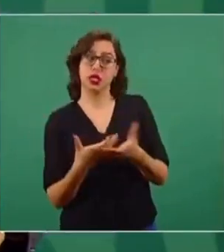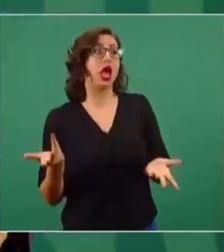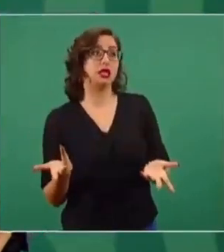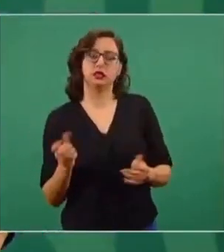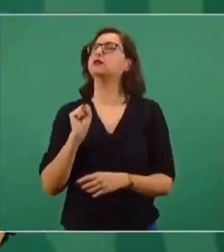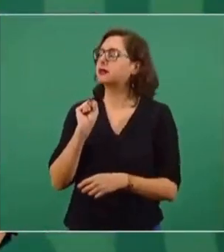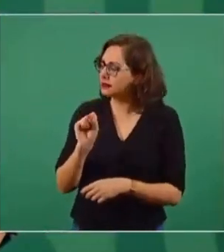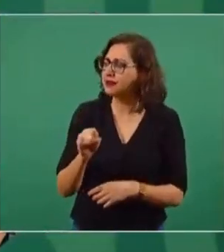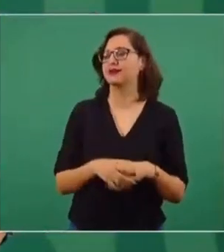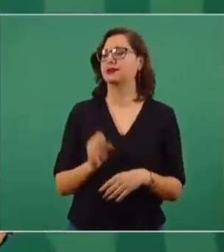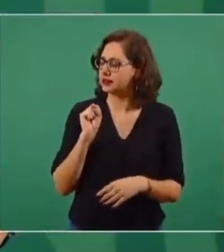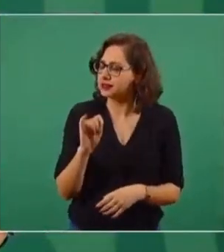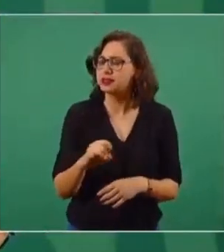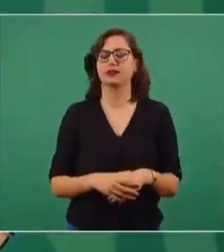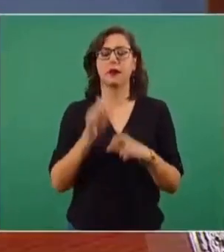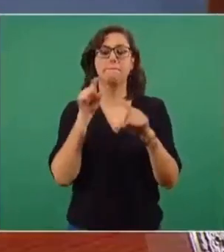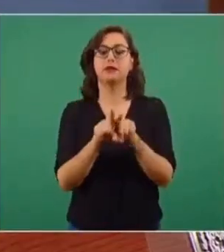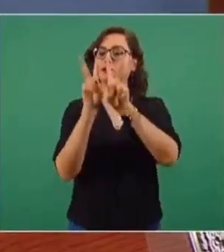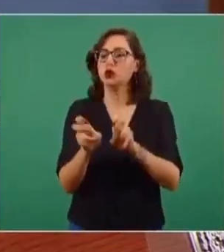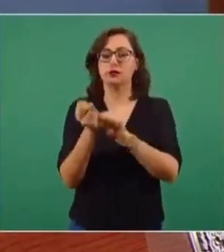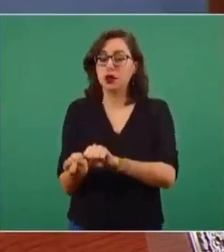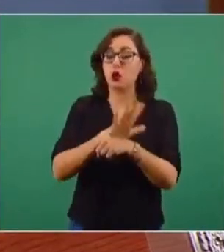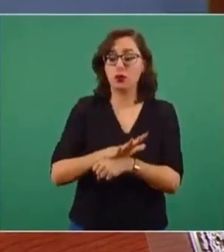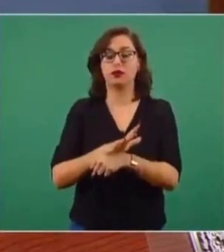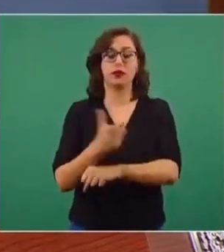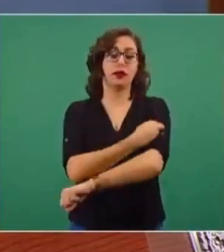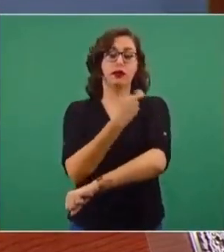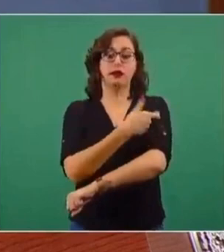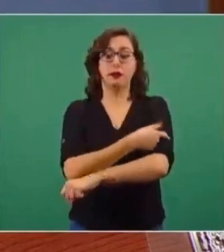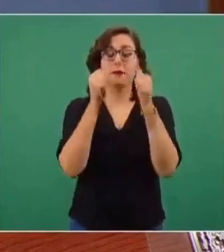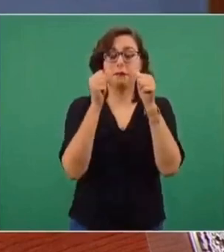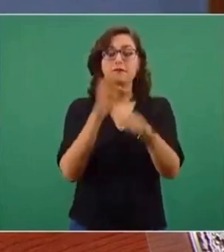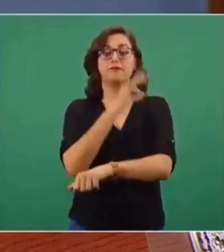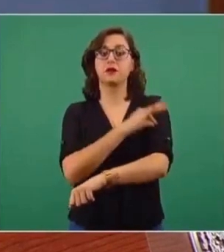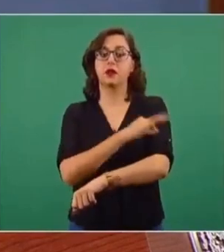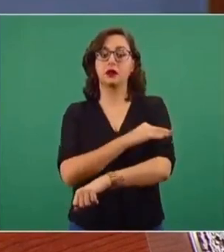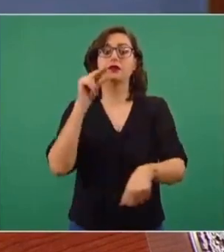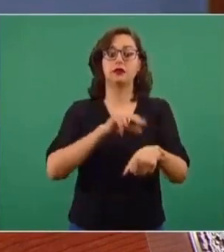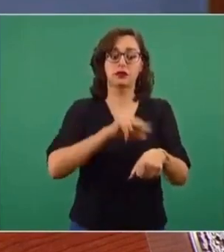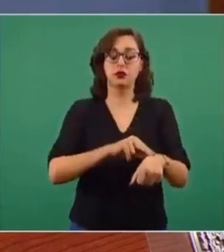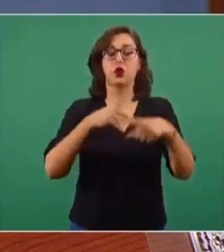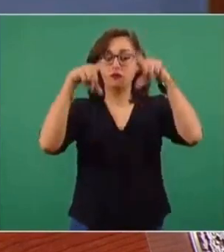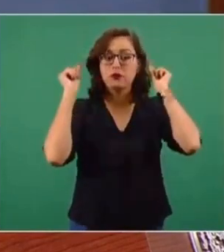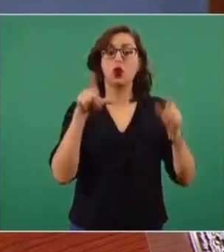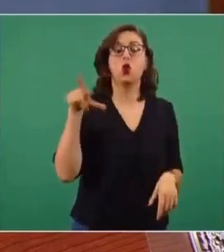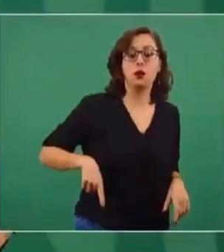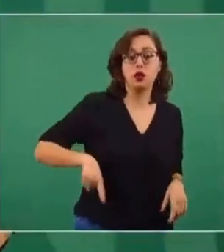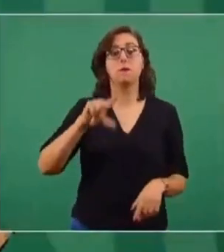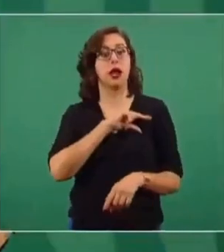Decir también que en atención de COVID se vacunó a médicos y enfermeras del sector público y del sector privado,